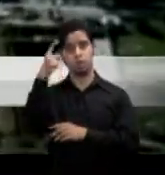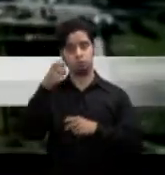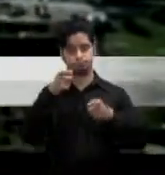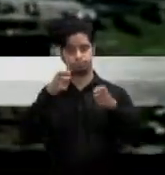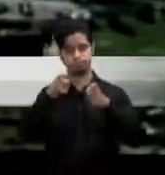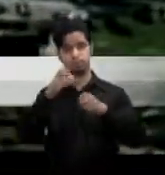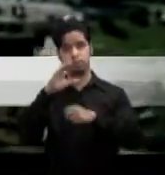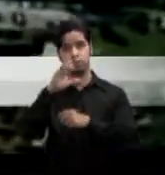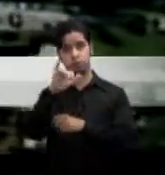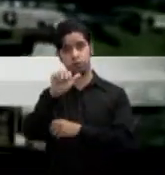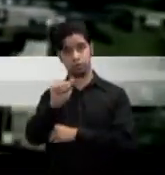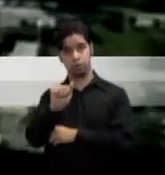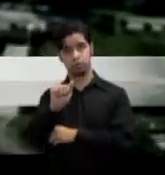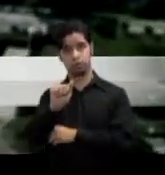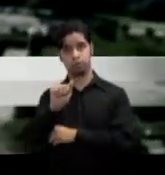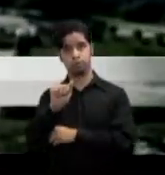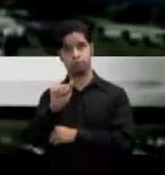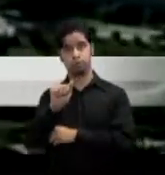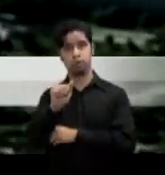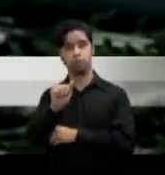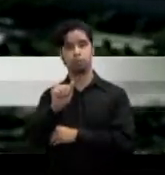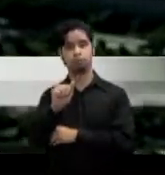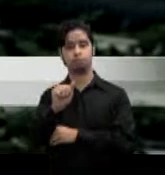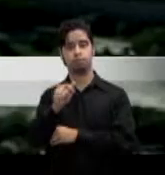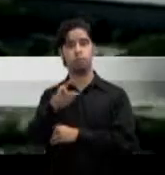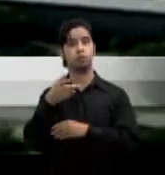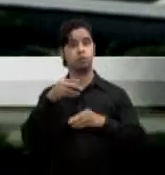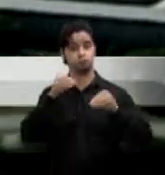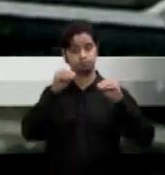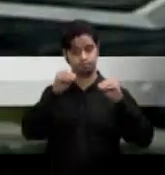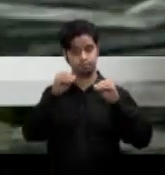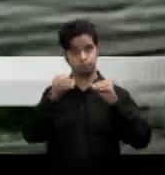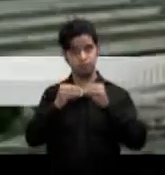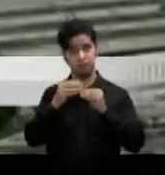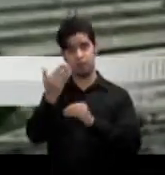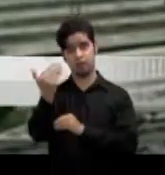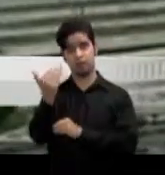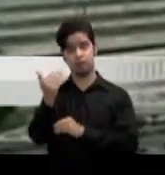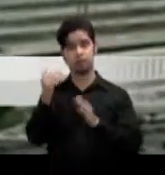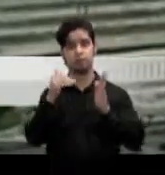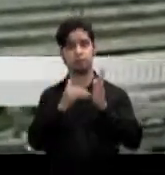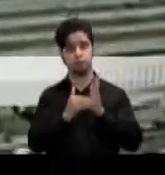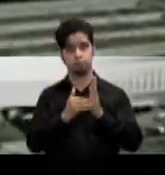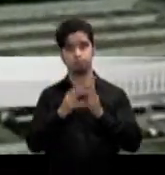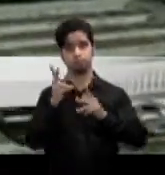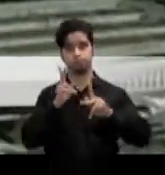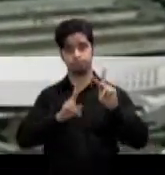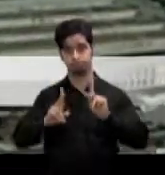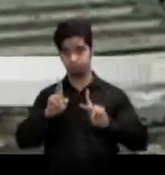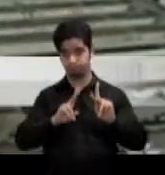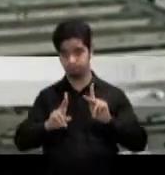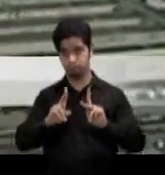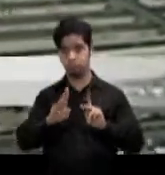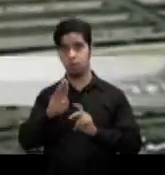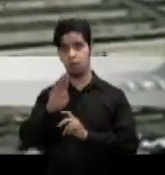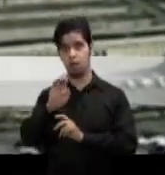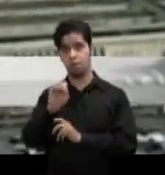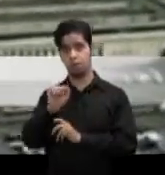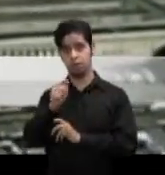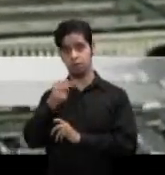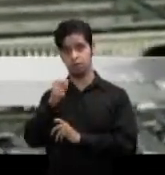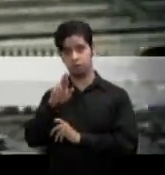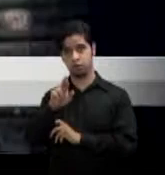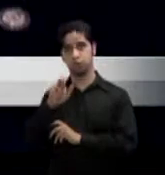tres años se entrenará a más de 15 mil integrantes de las bandas que pretenden derribar por la fuerza del presidente bachar al asad